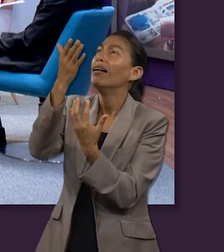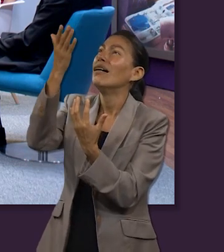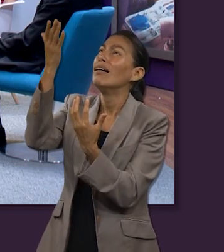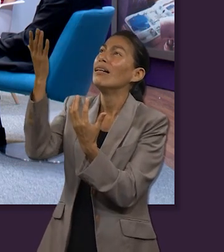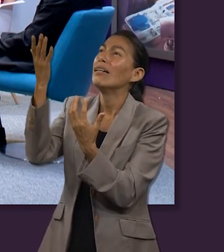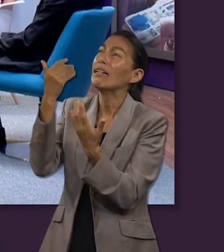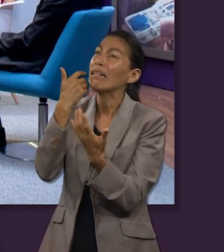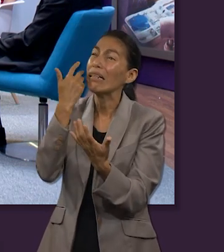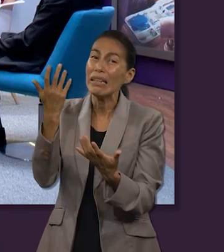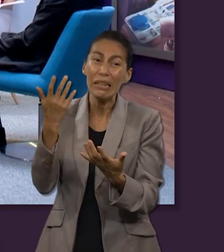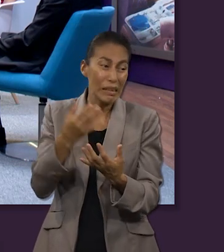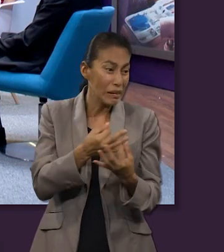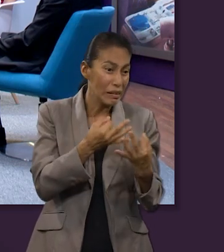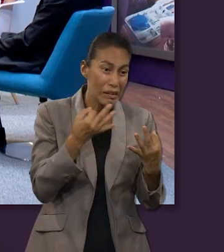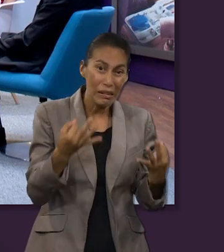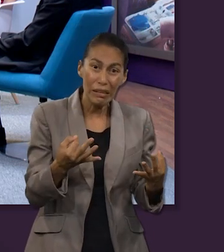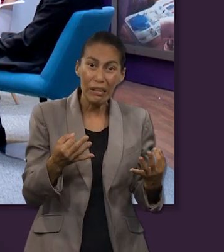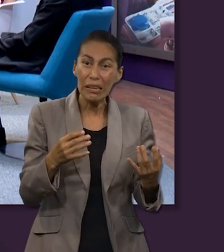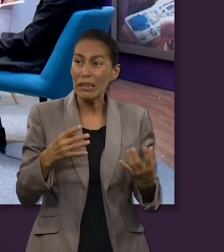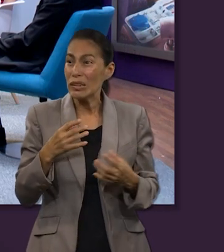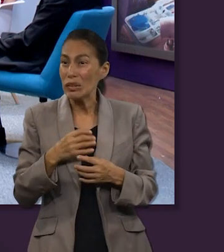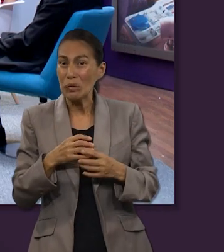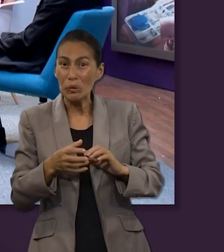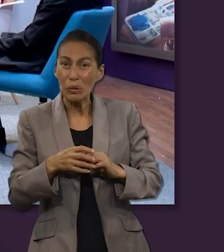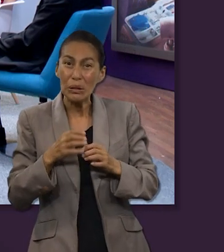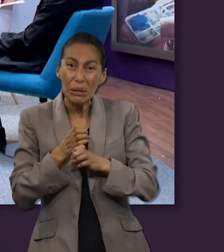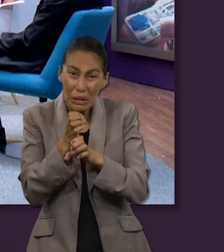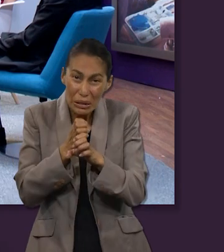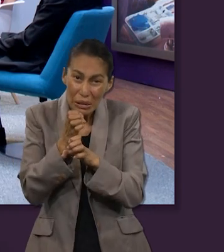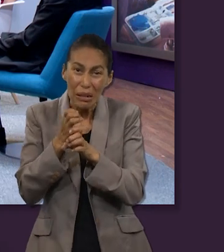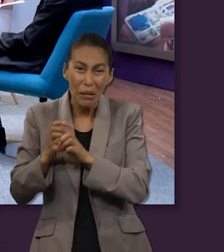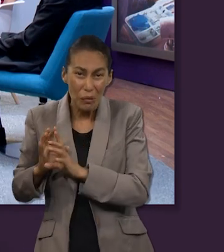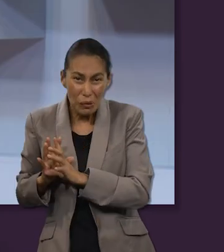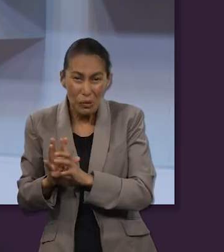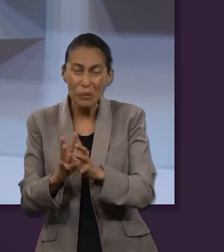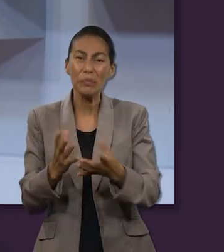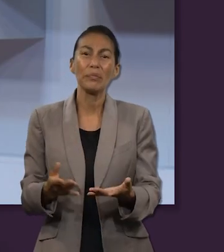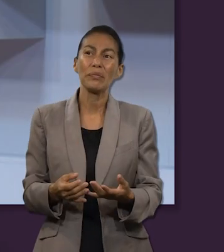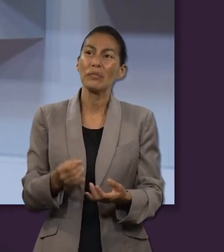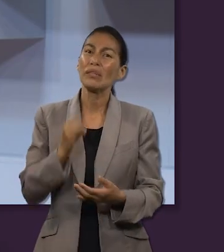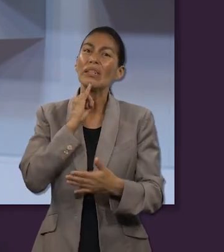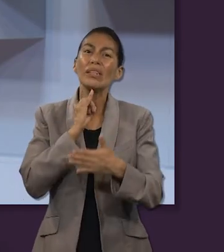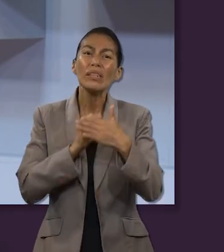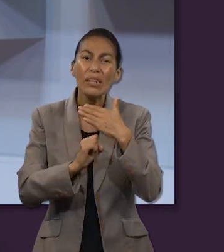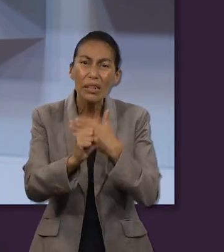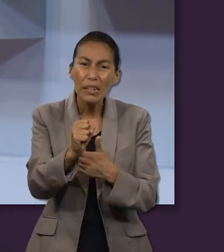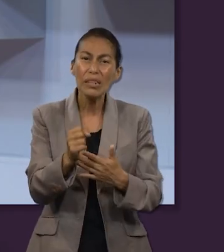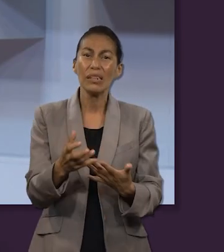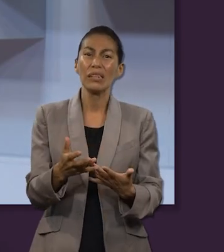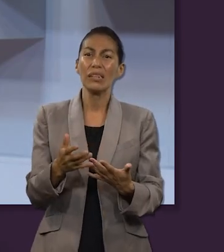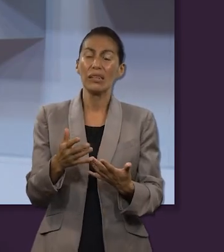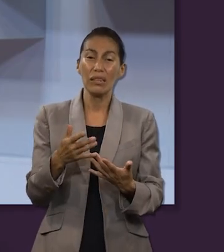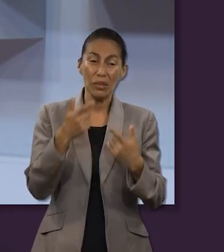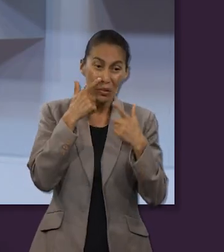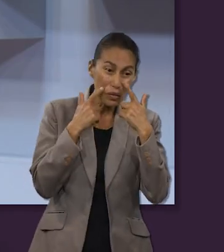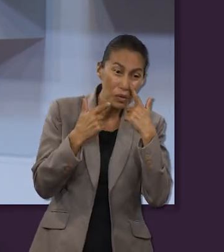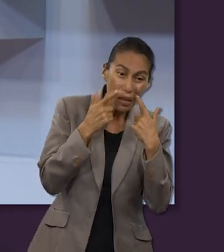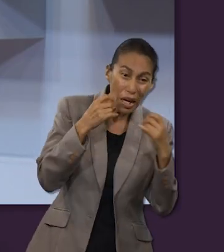su tierra llevado cautivo desde Isaías que igual llora por la